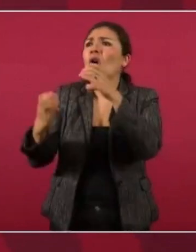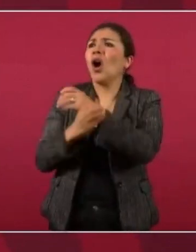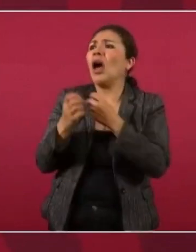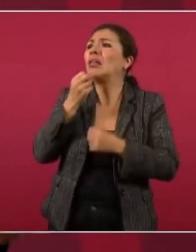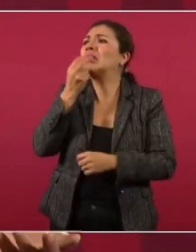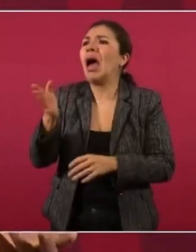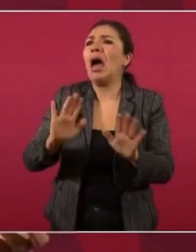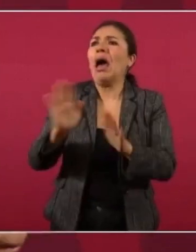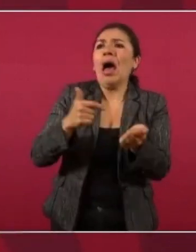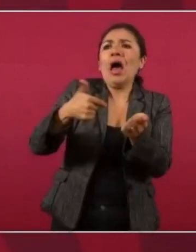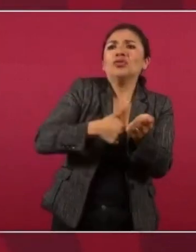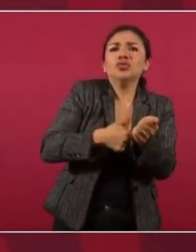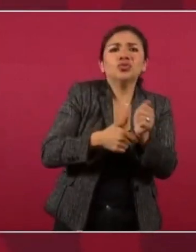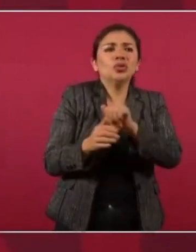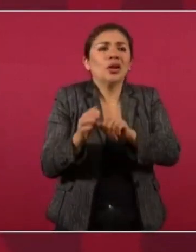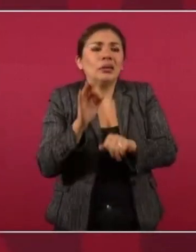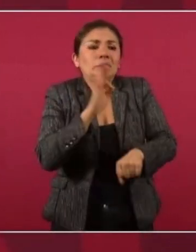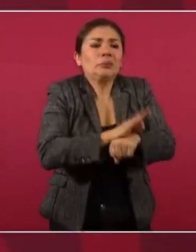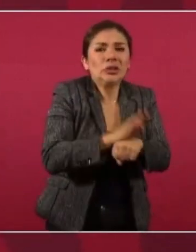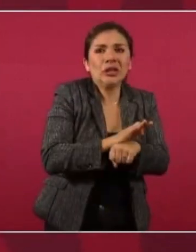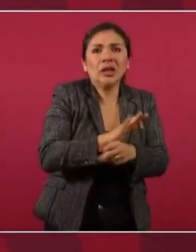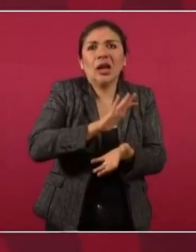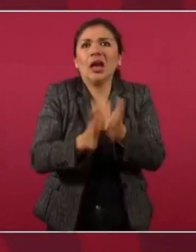el que se quiera proteger a los delincuentes.